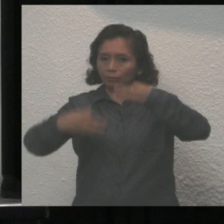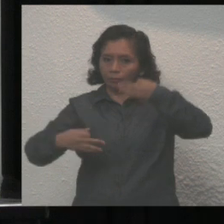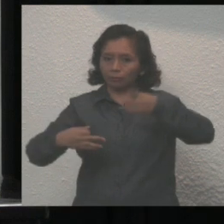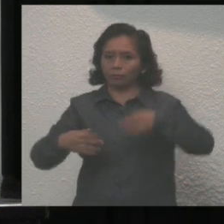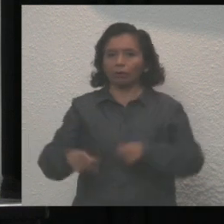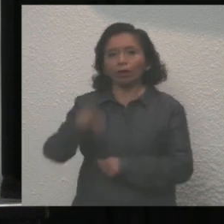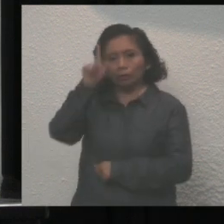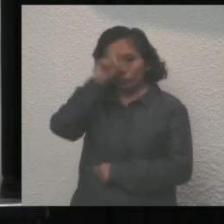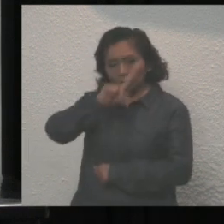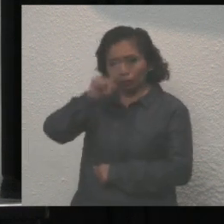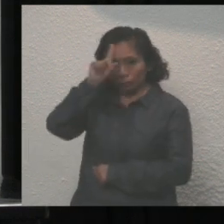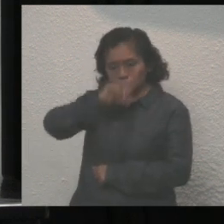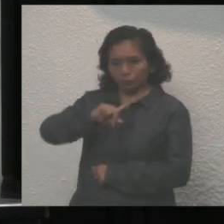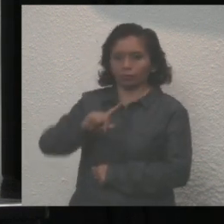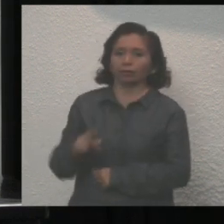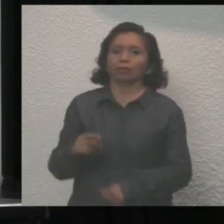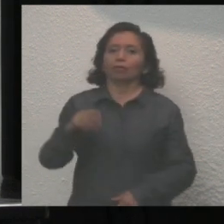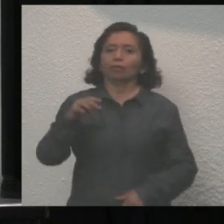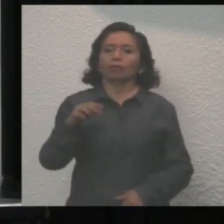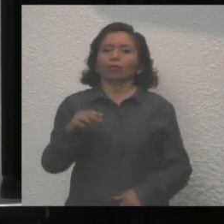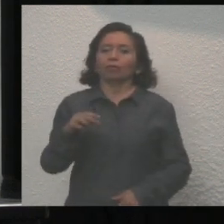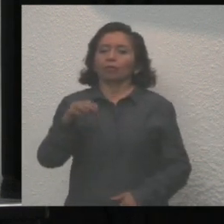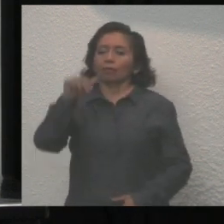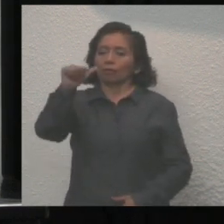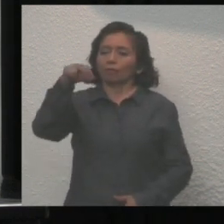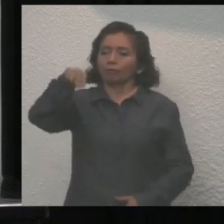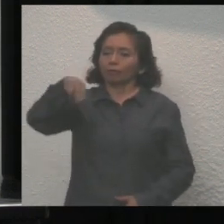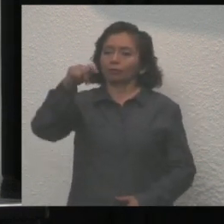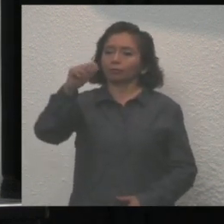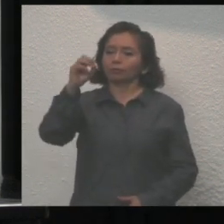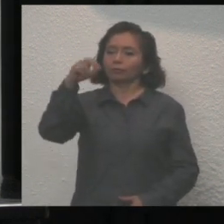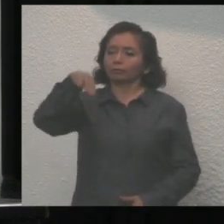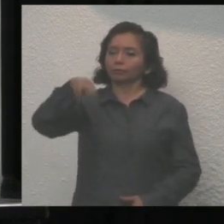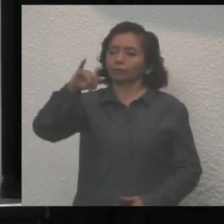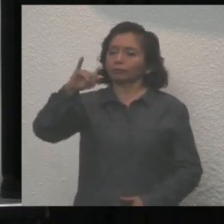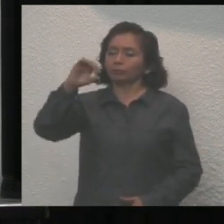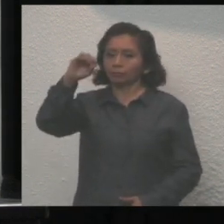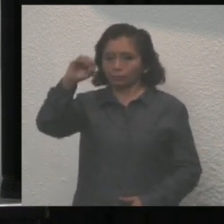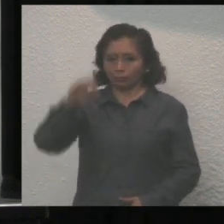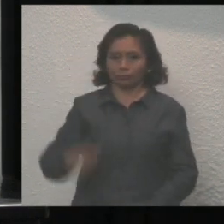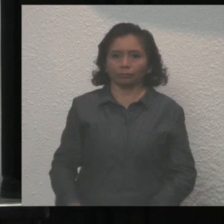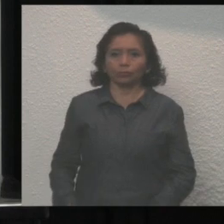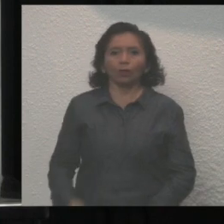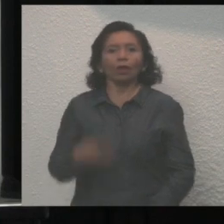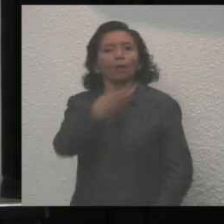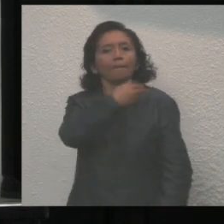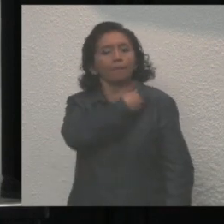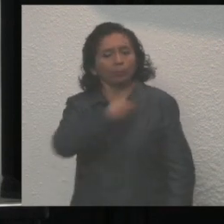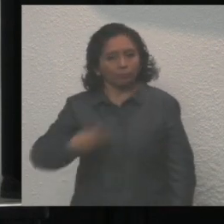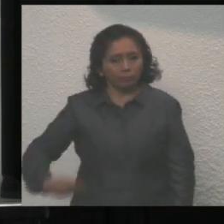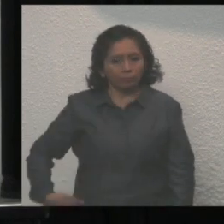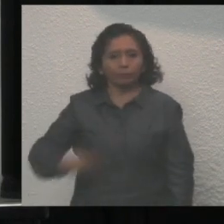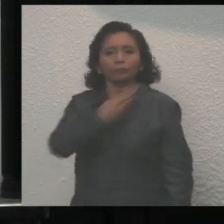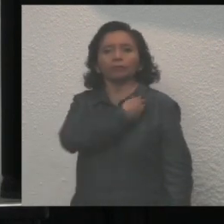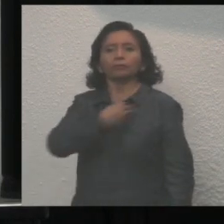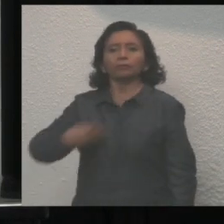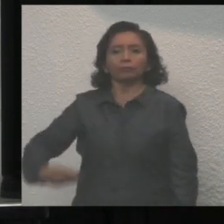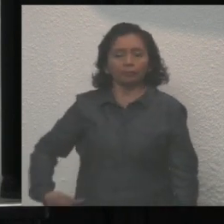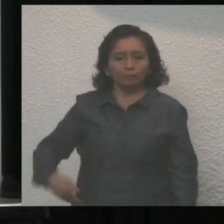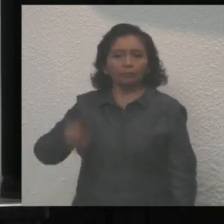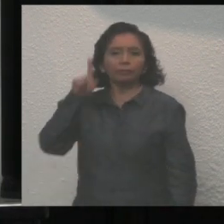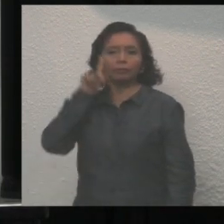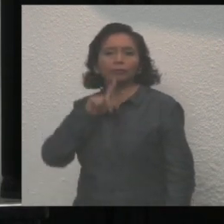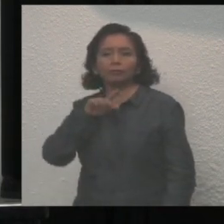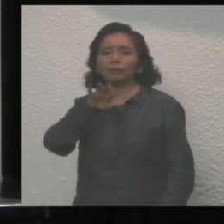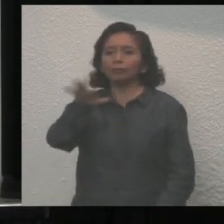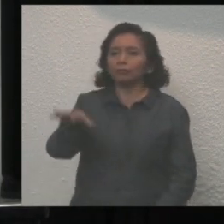Consejo de la Judicatura, Magistrado Antonio León Ruiz, a las Presidentas y Presidentes Municipales que nos acompañan,